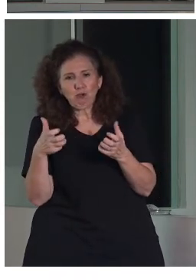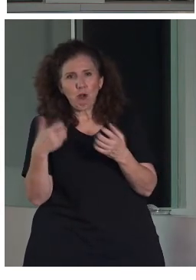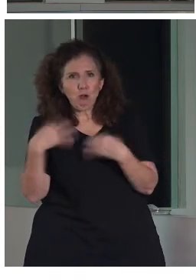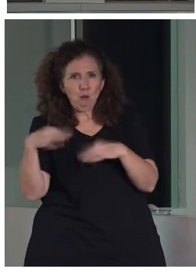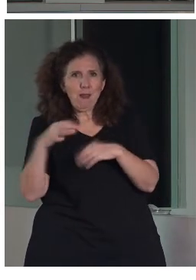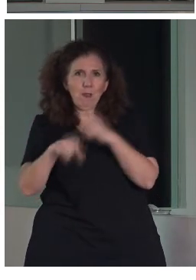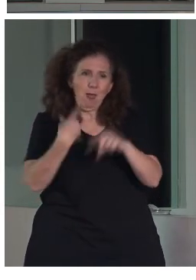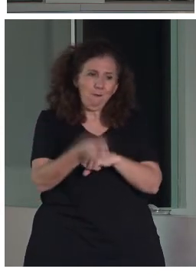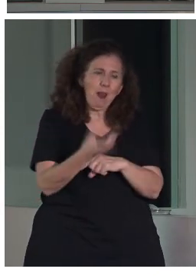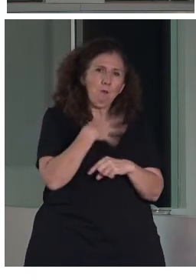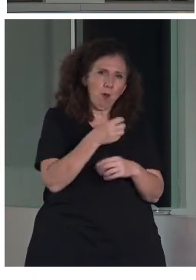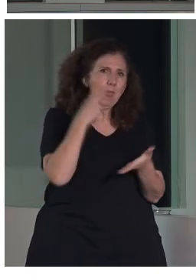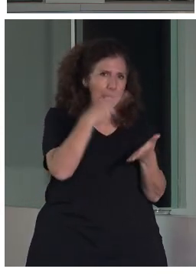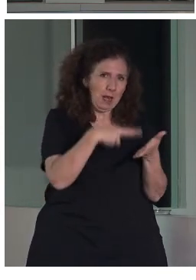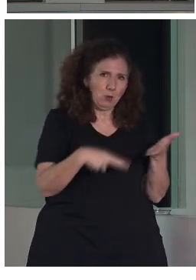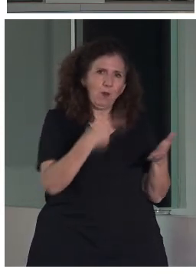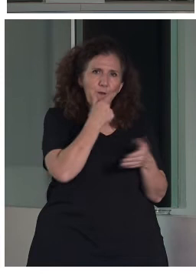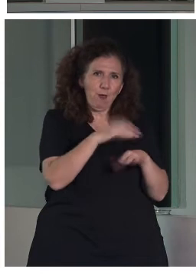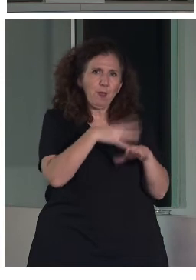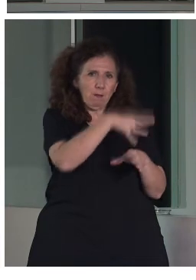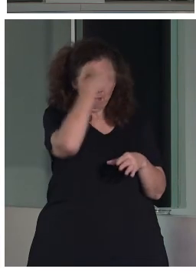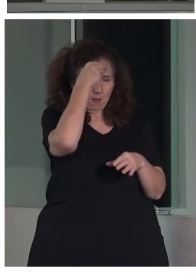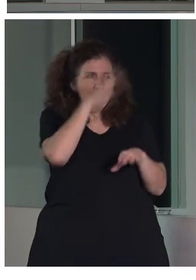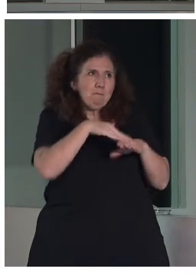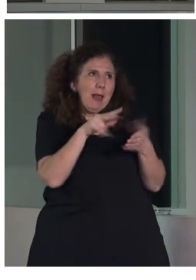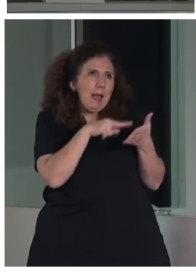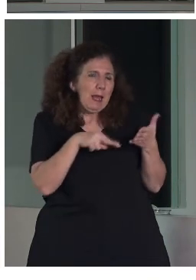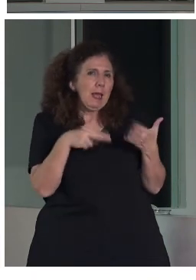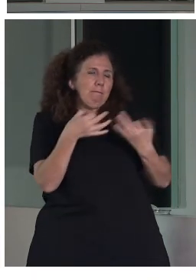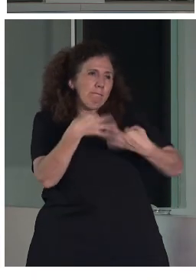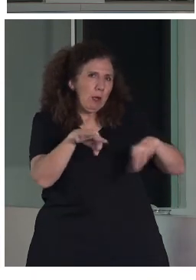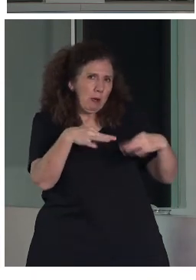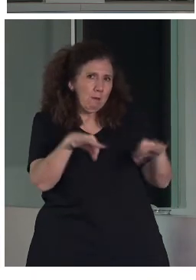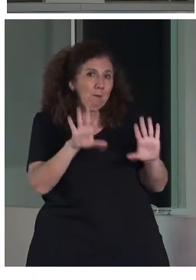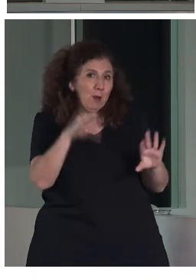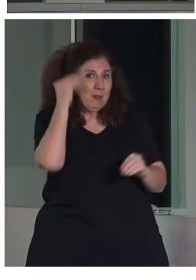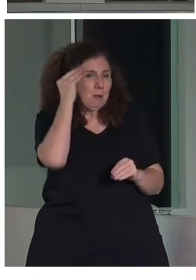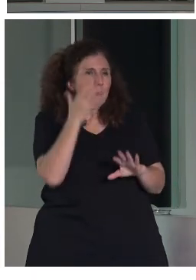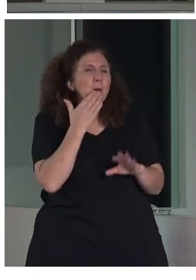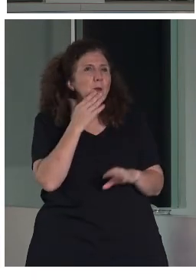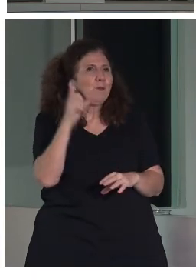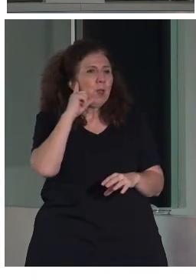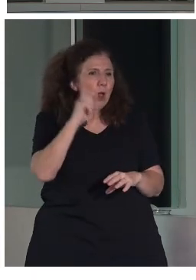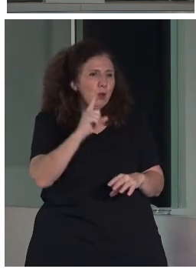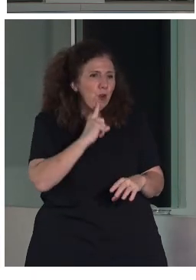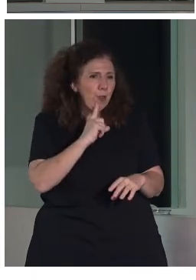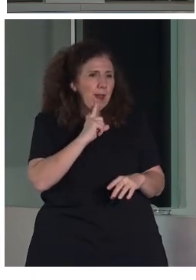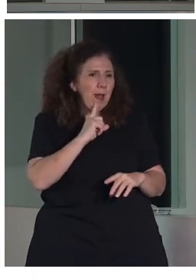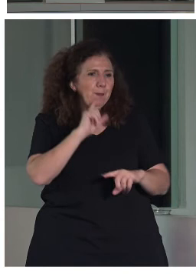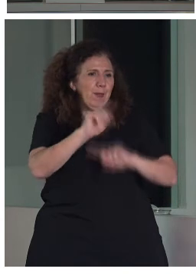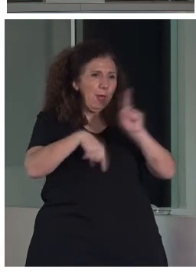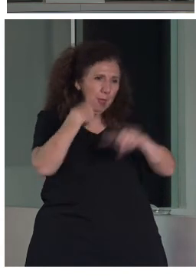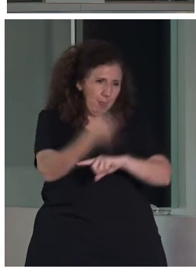transitorio para luego leer con una competencia ordinaria. Pero pensemos también en sordera prelocutiva, personas que han quedado